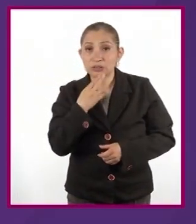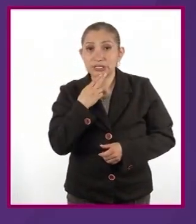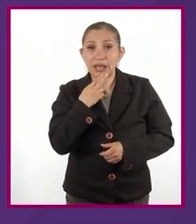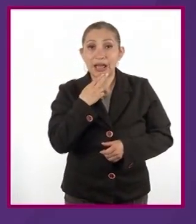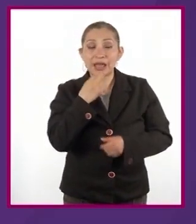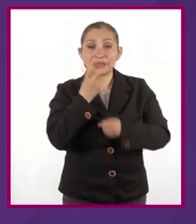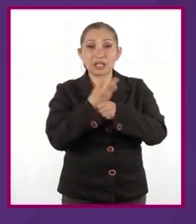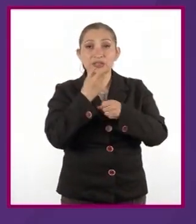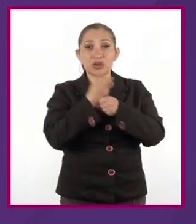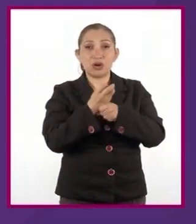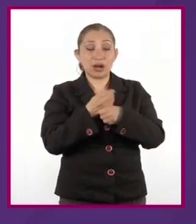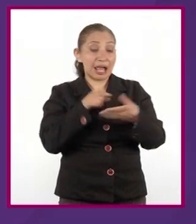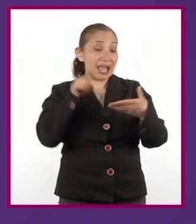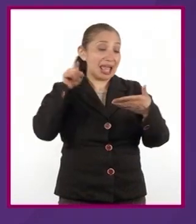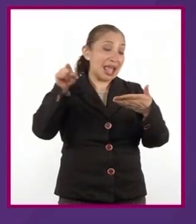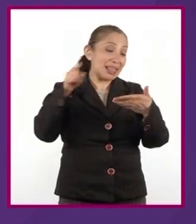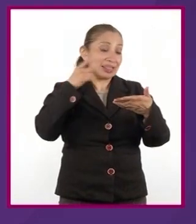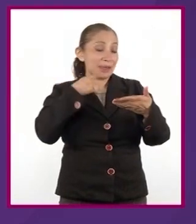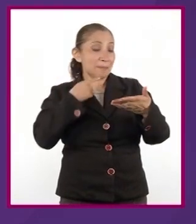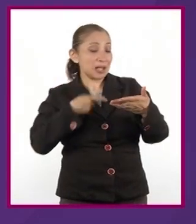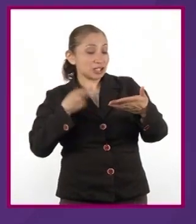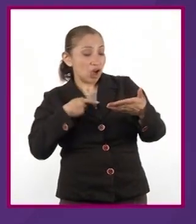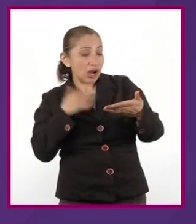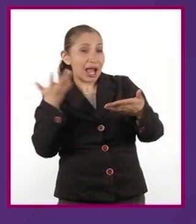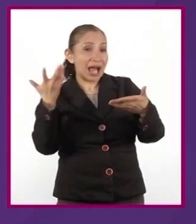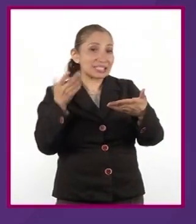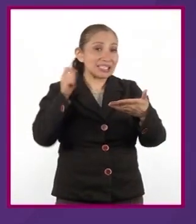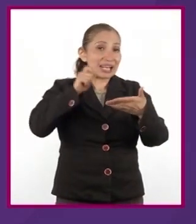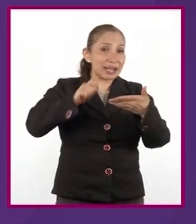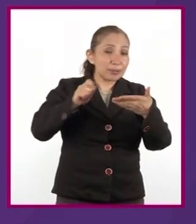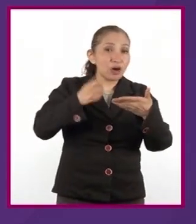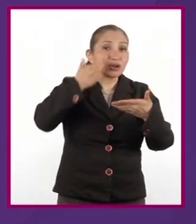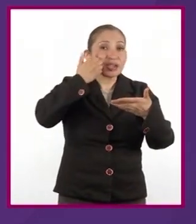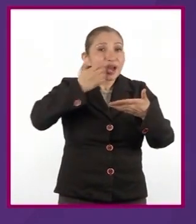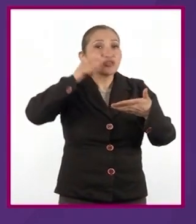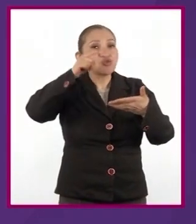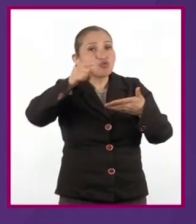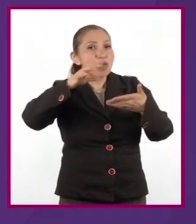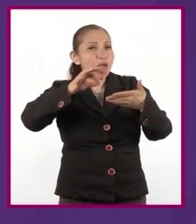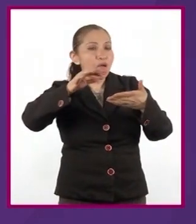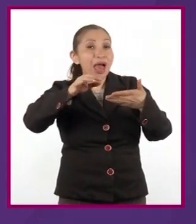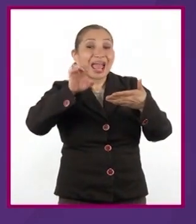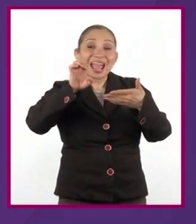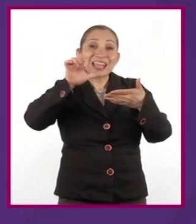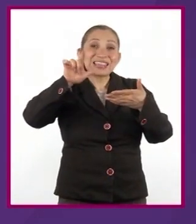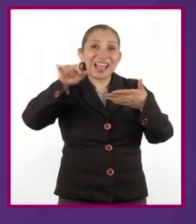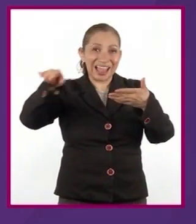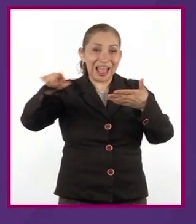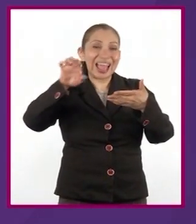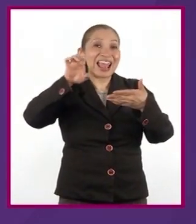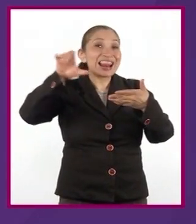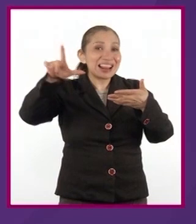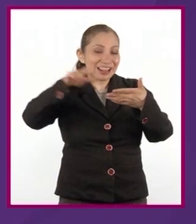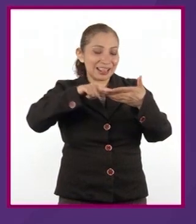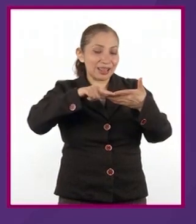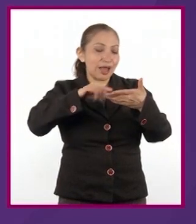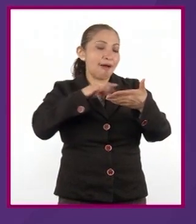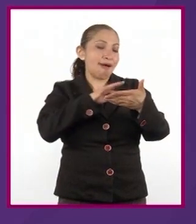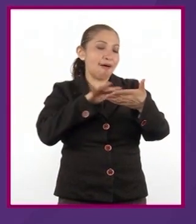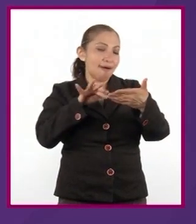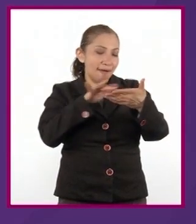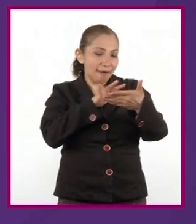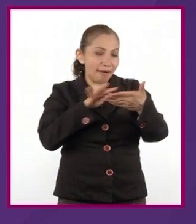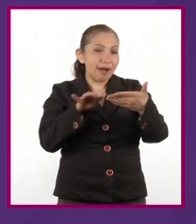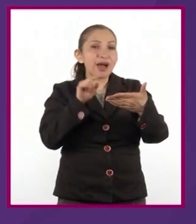la tercera persona gramatical en los casos en donde se trata